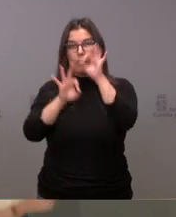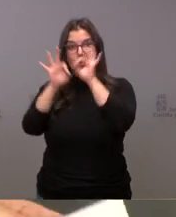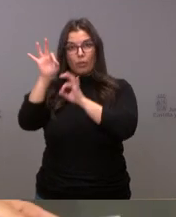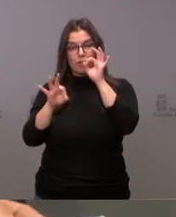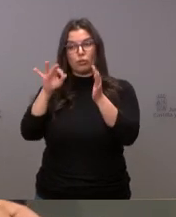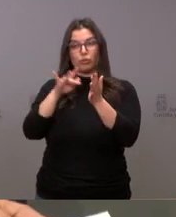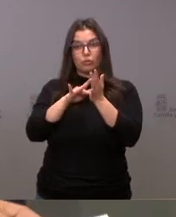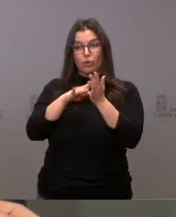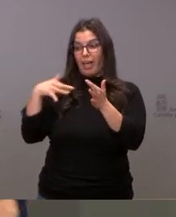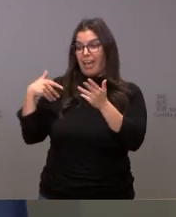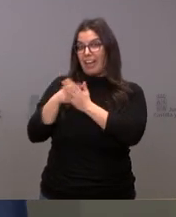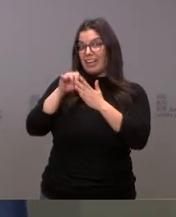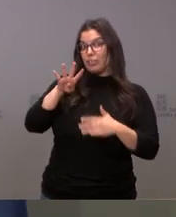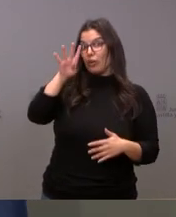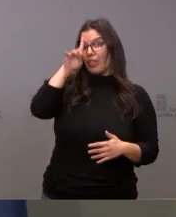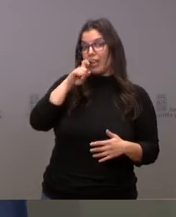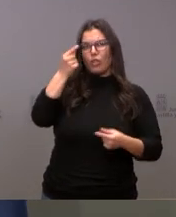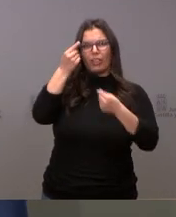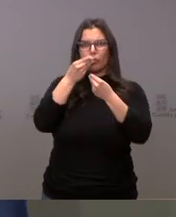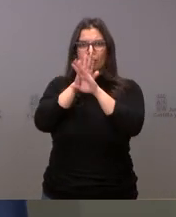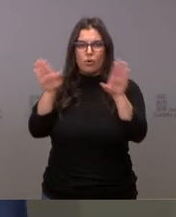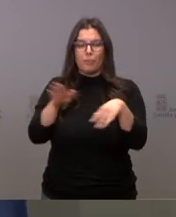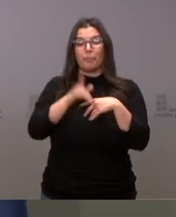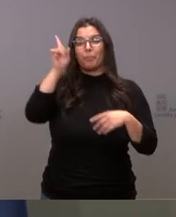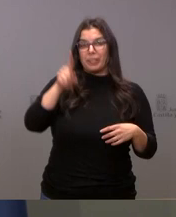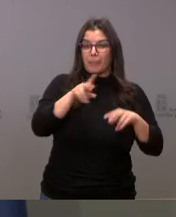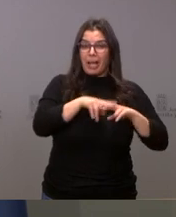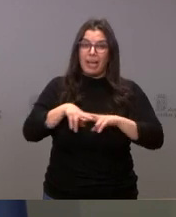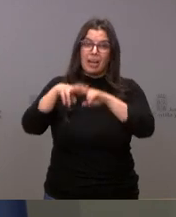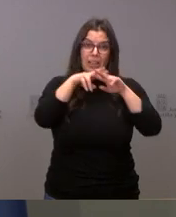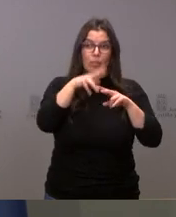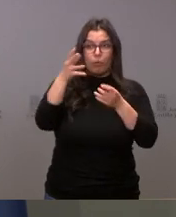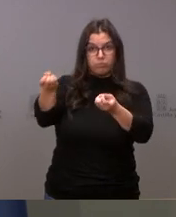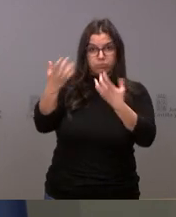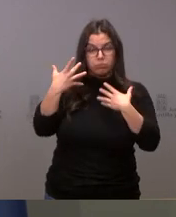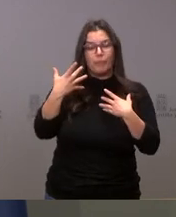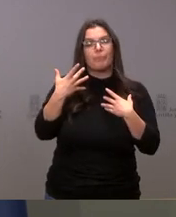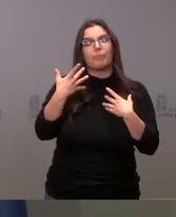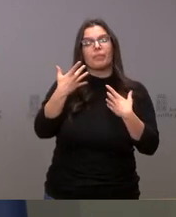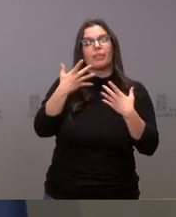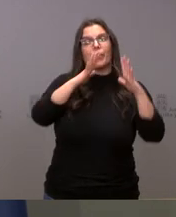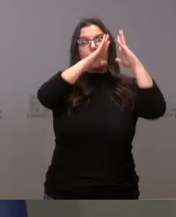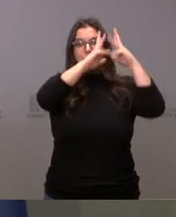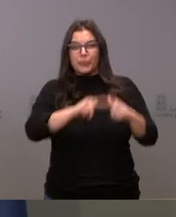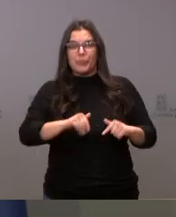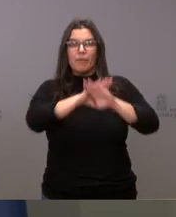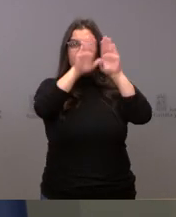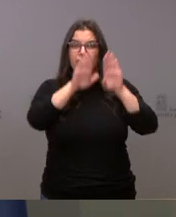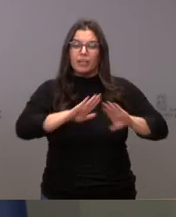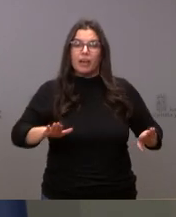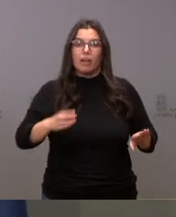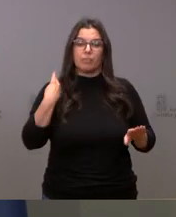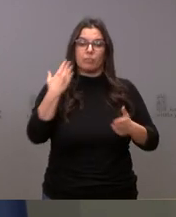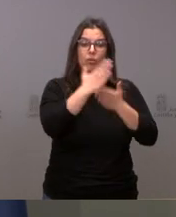de los últimos 14 años. Y hemos analizado también, porque se nos ha informado, del balance final de la presencia de nuestra